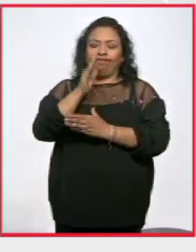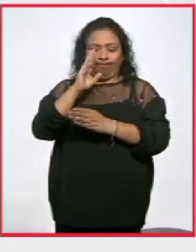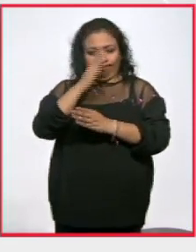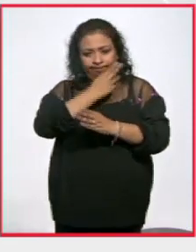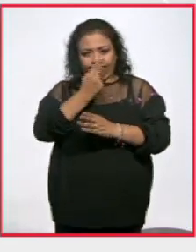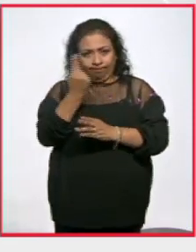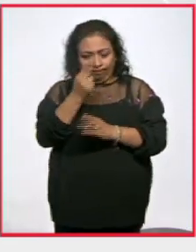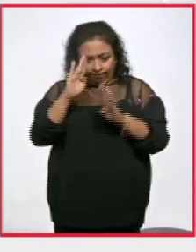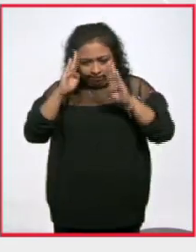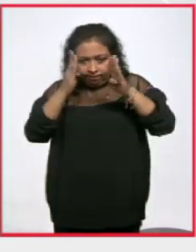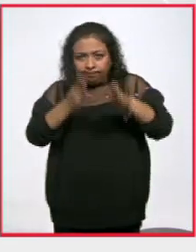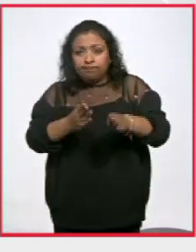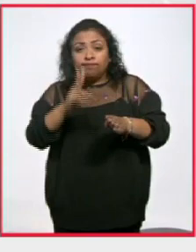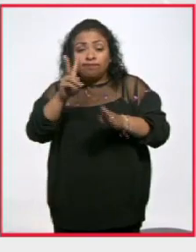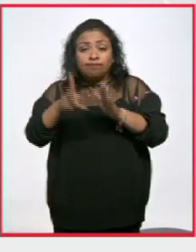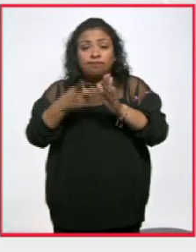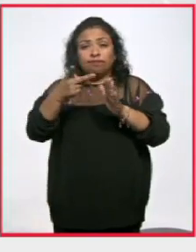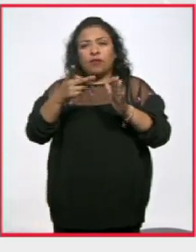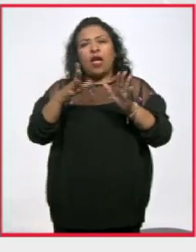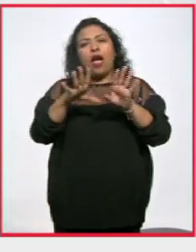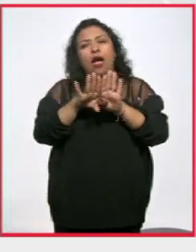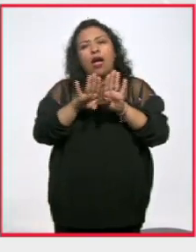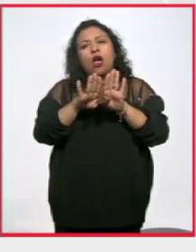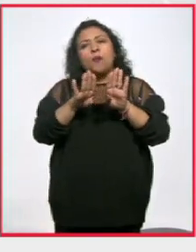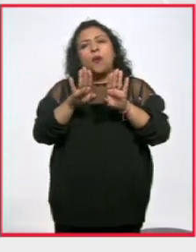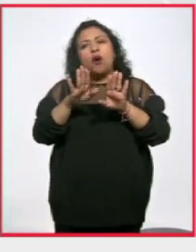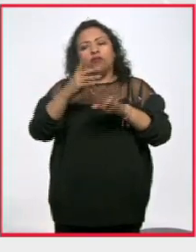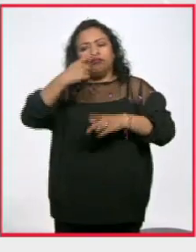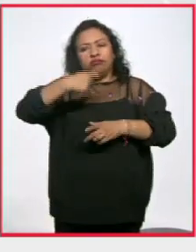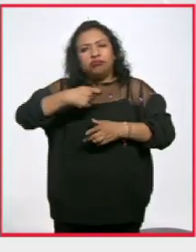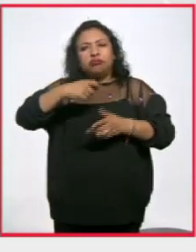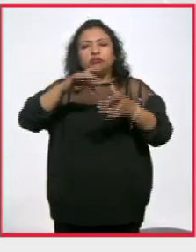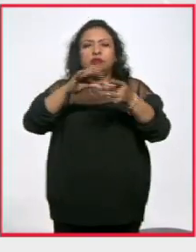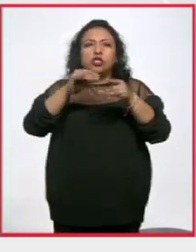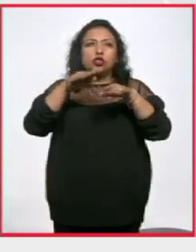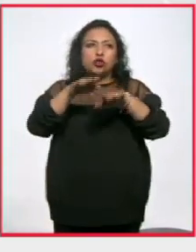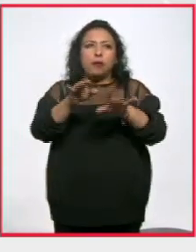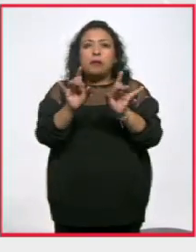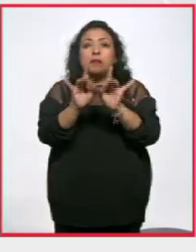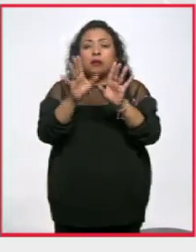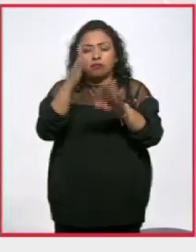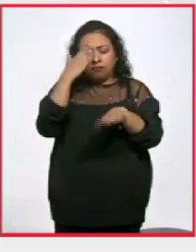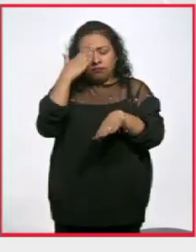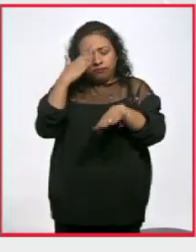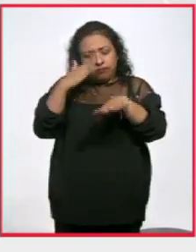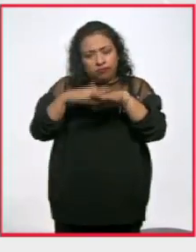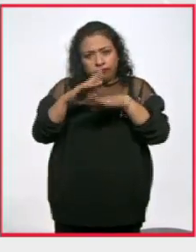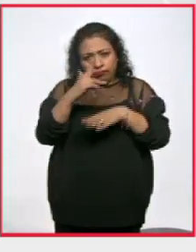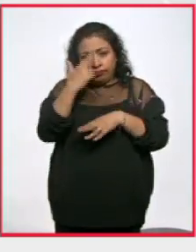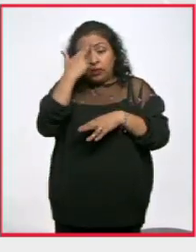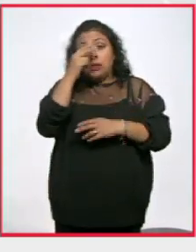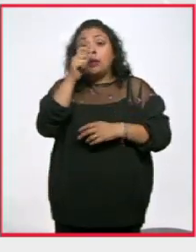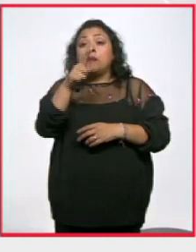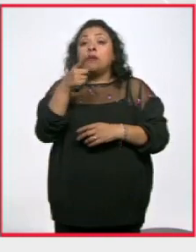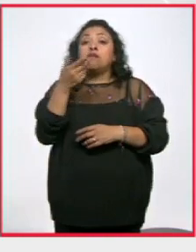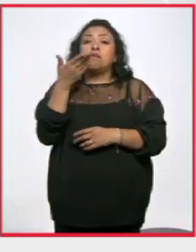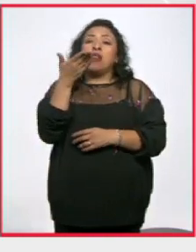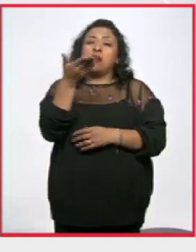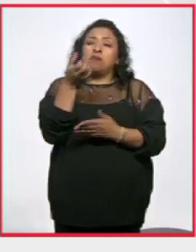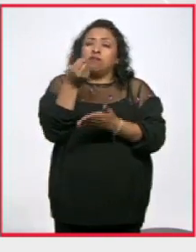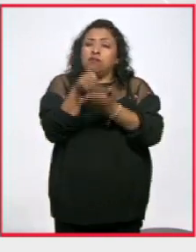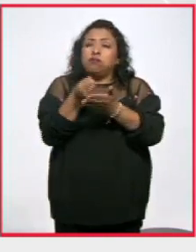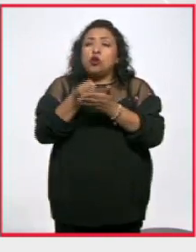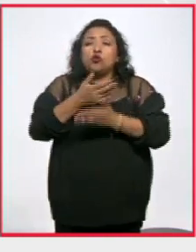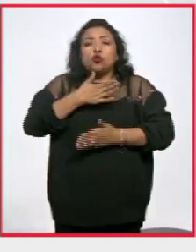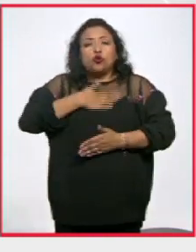nos significa y nos resignifica en muchos sentidos hablar de ellos, conmemorarlos y, por supuesto, exigir justicia